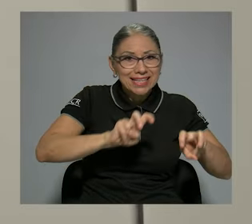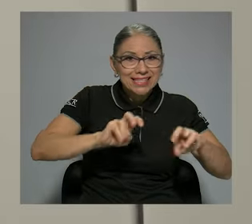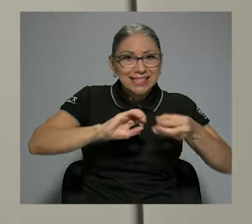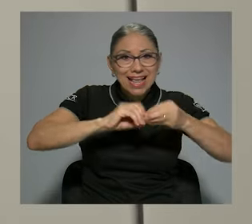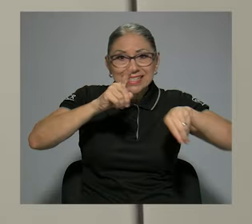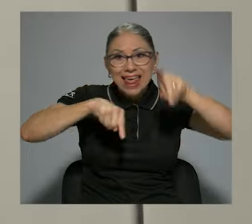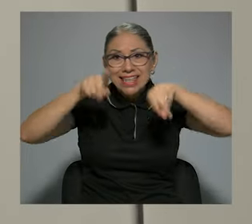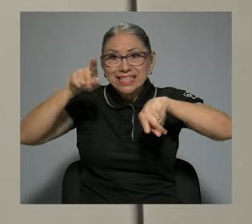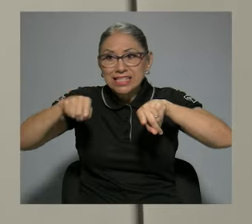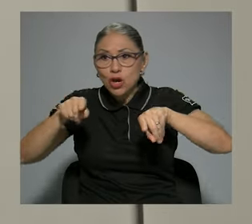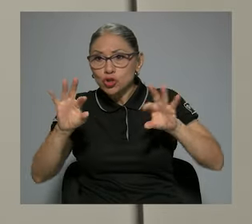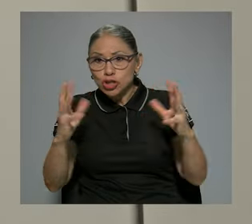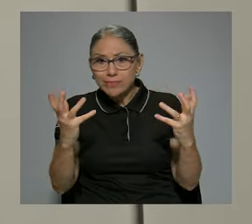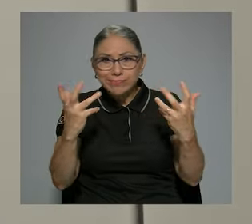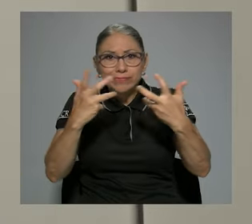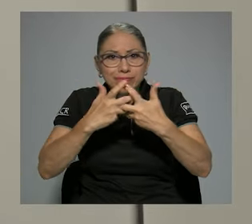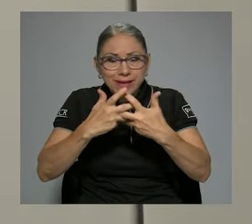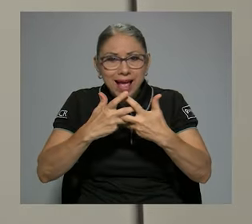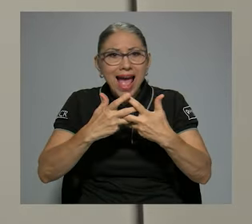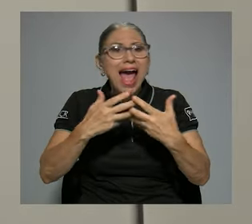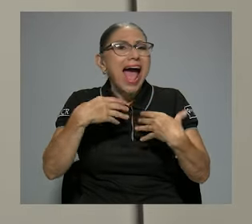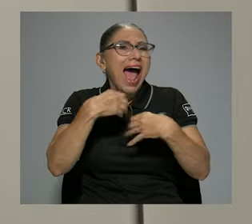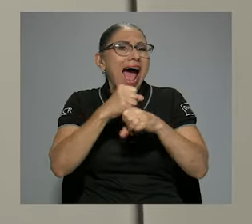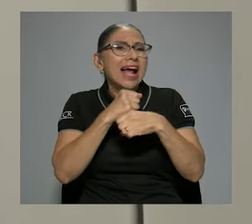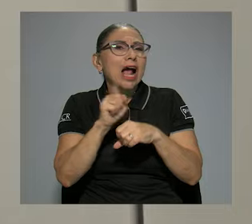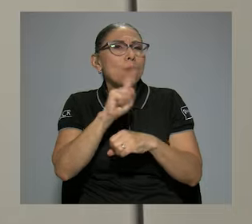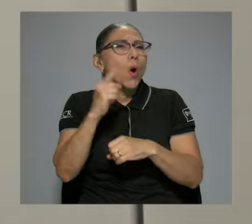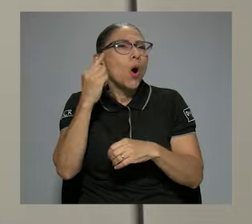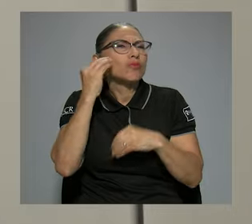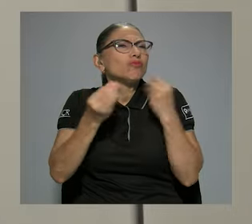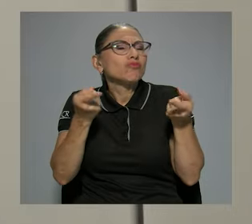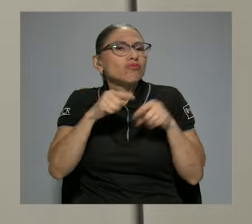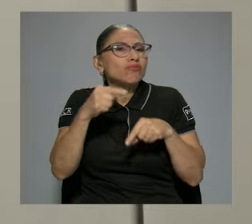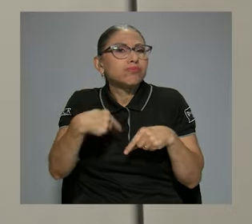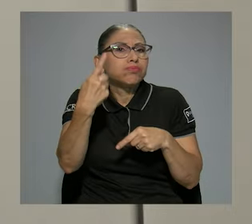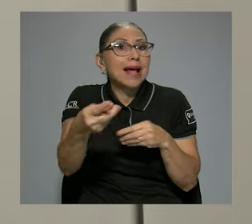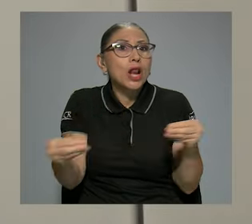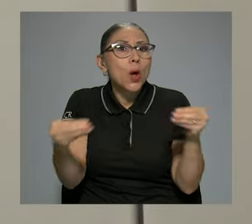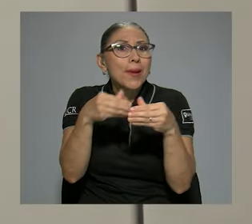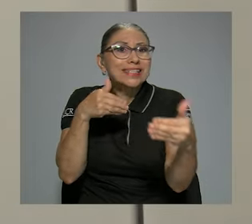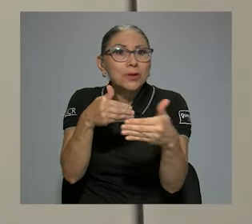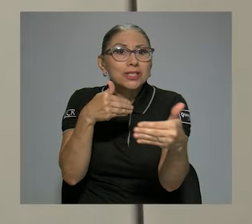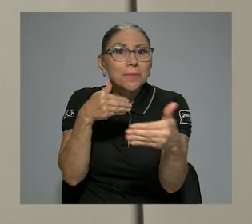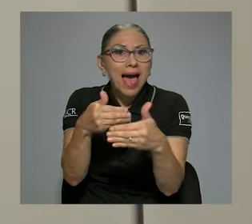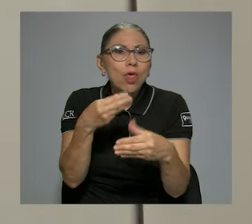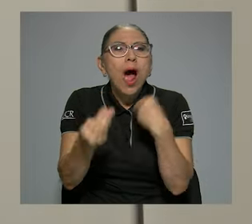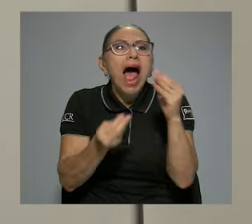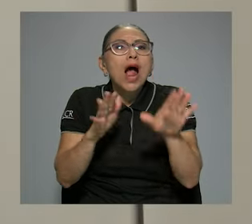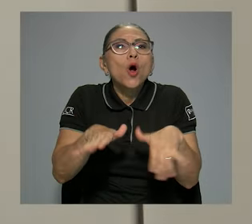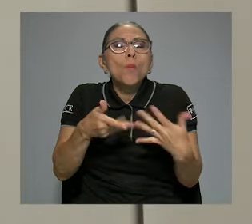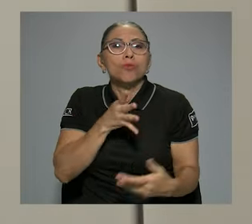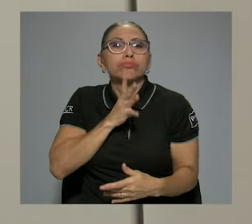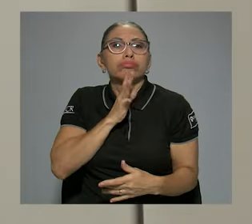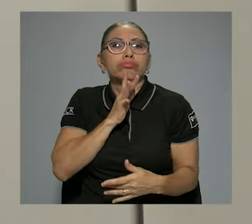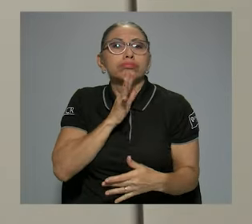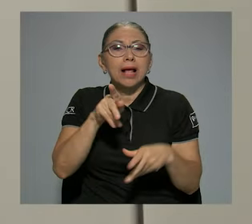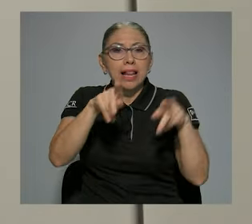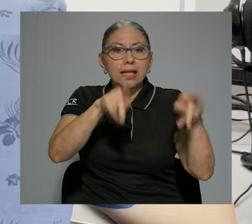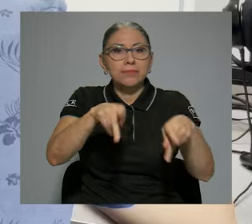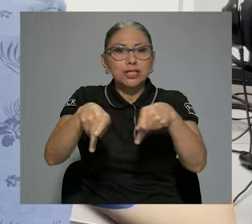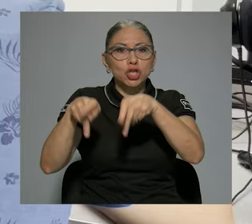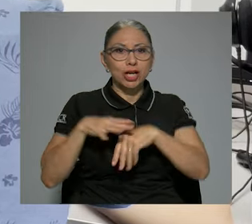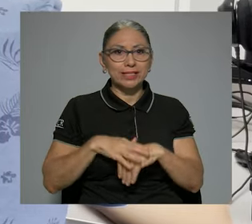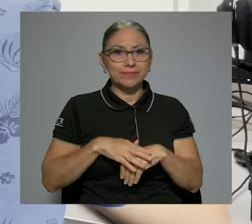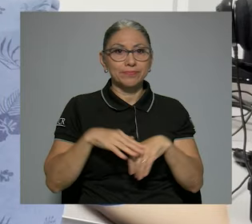estadísticos y cométicos, haga una predicción lo más aproximado al desempeño oral de las personas.